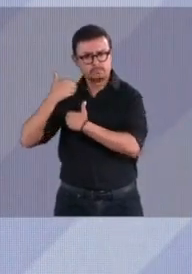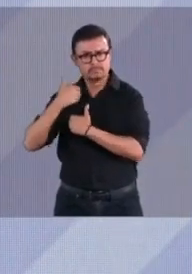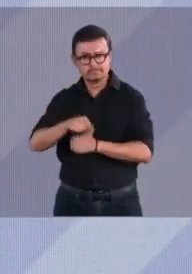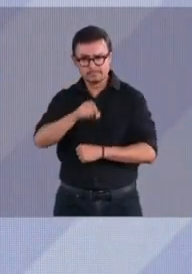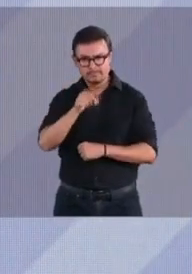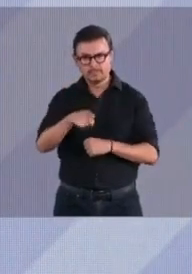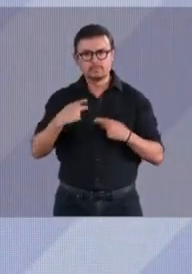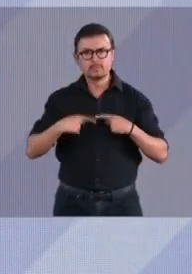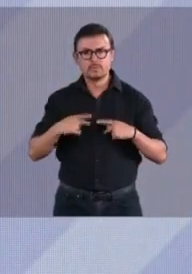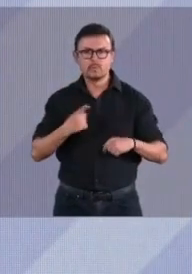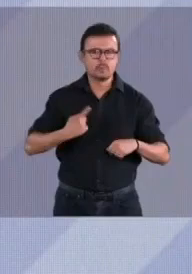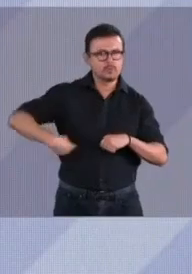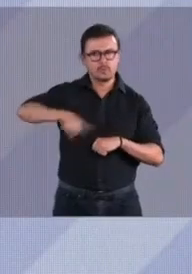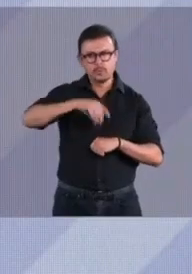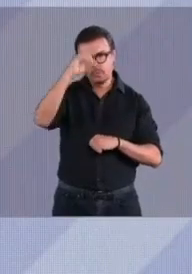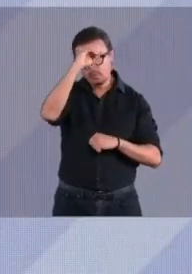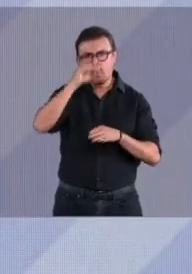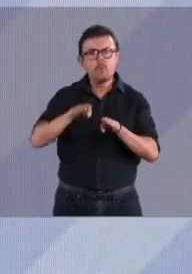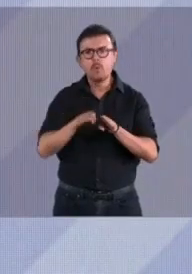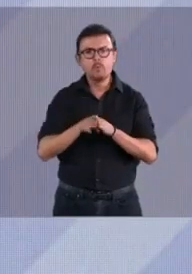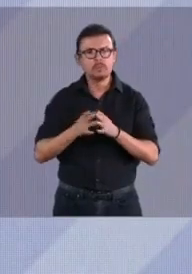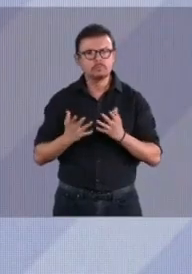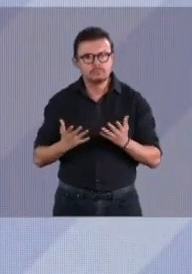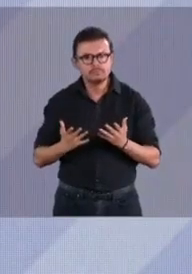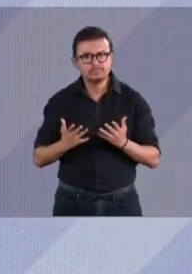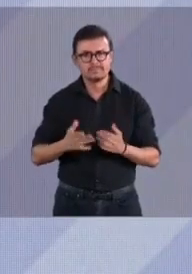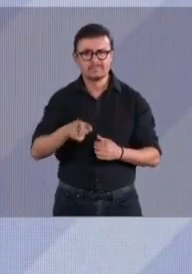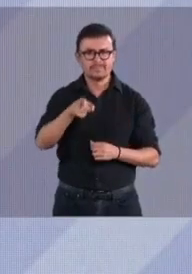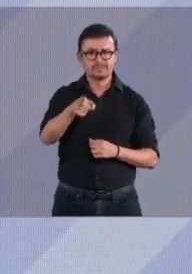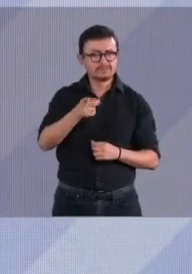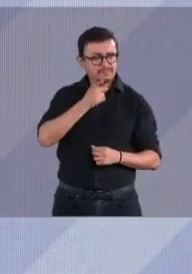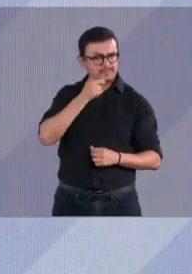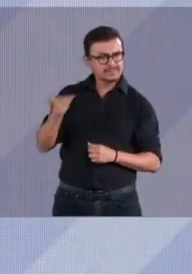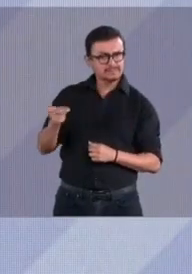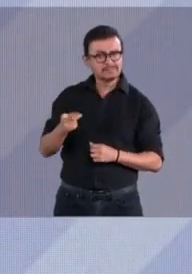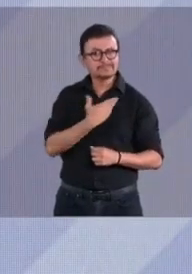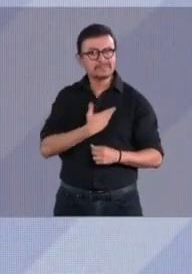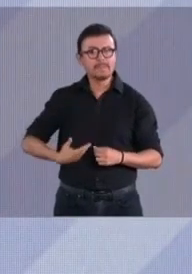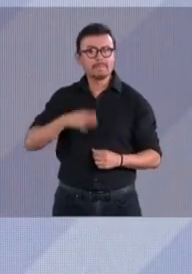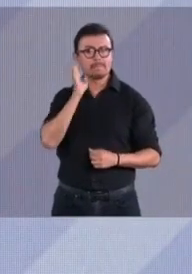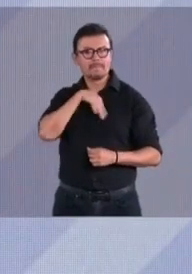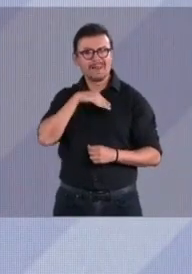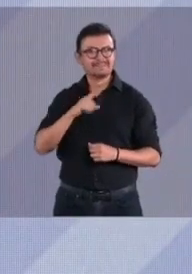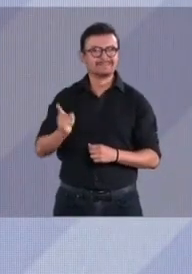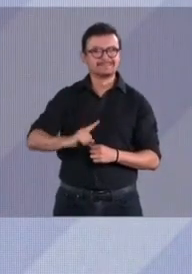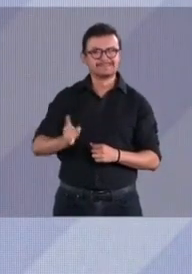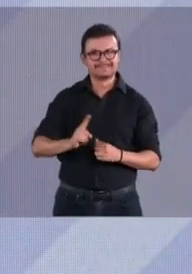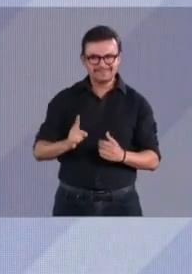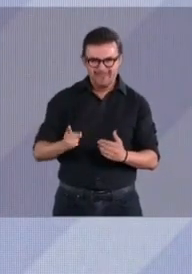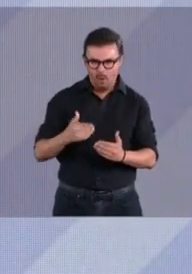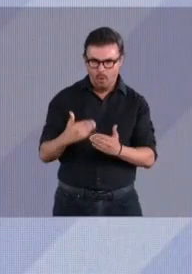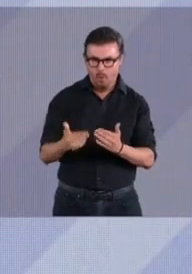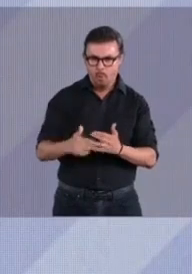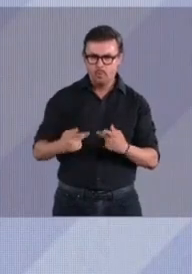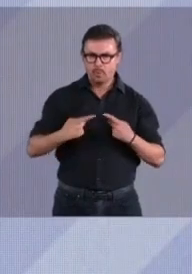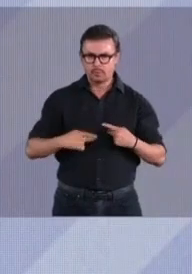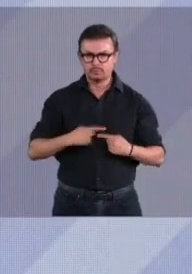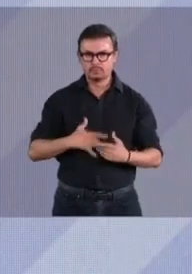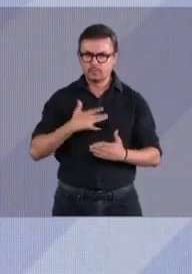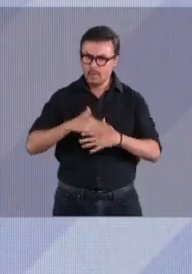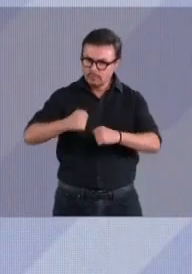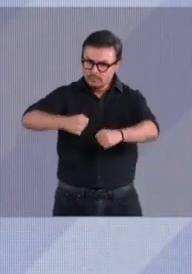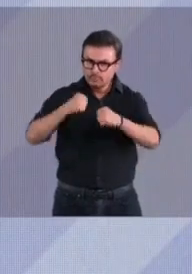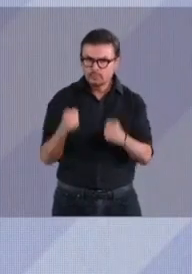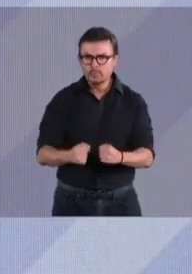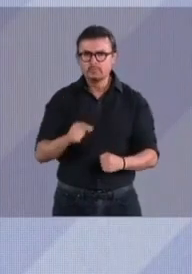La ciudadanía hoy, por más que digan lo que digan, se siente más segura que en el 2018. 76.8